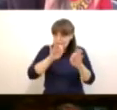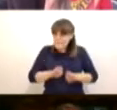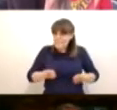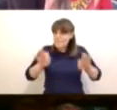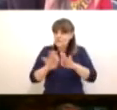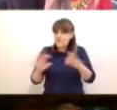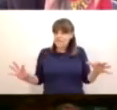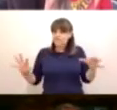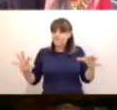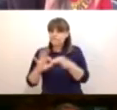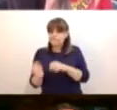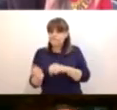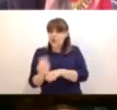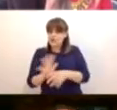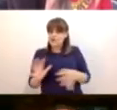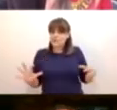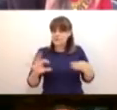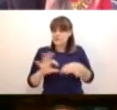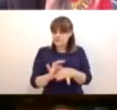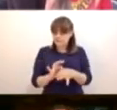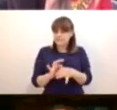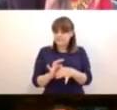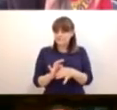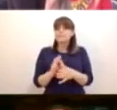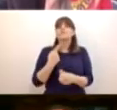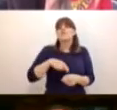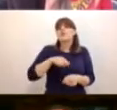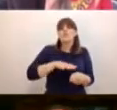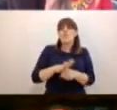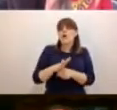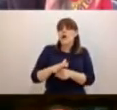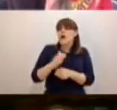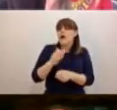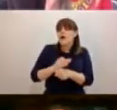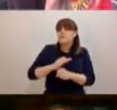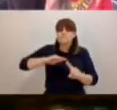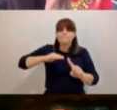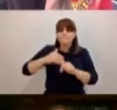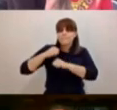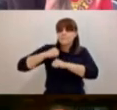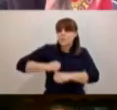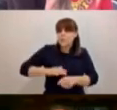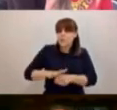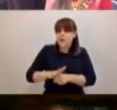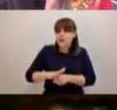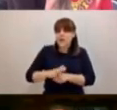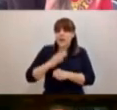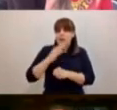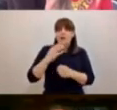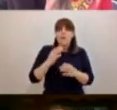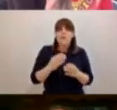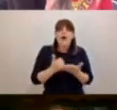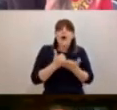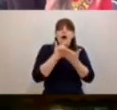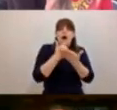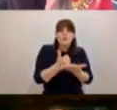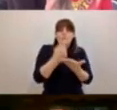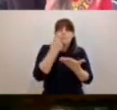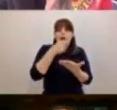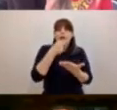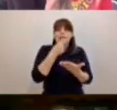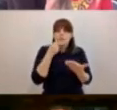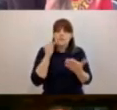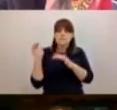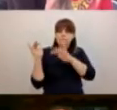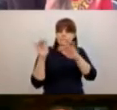Algo que nos preocupa y que nos debe ocupar muchísimo, evitar el abandono escolar. Esta es una preocupación permanente,